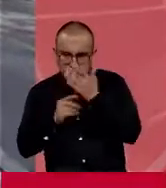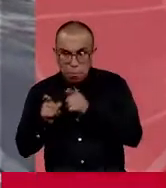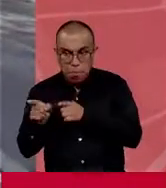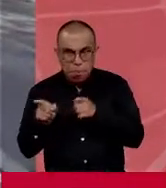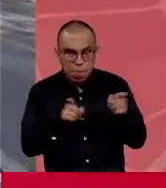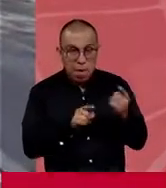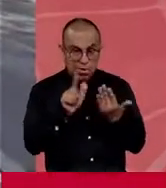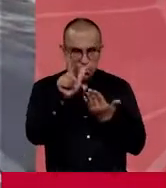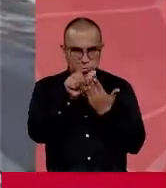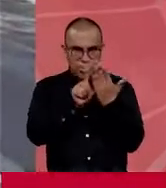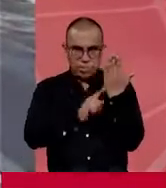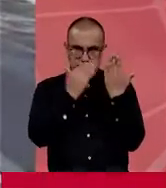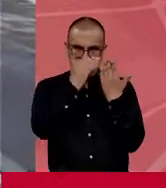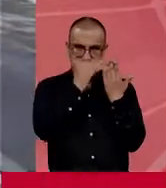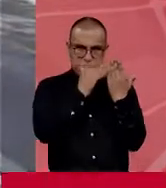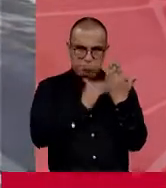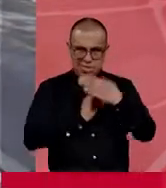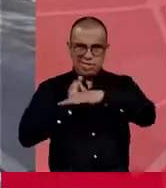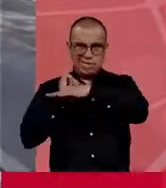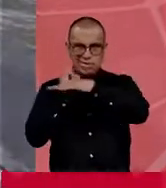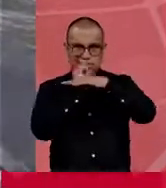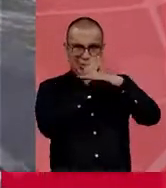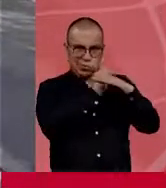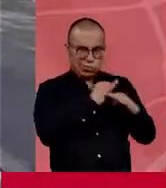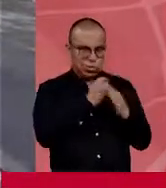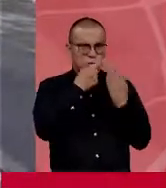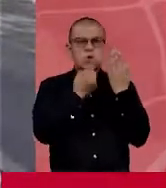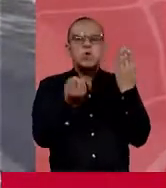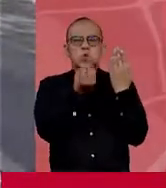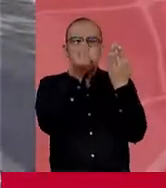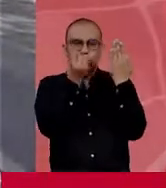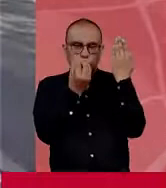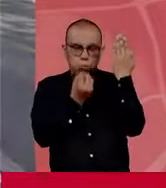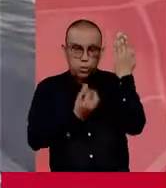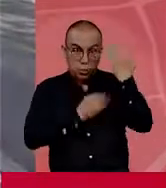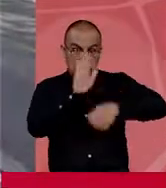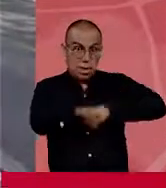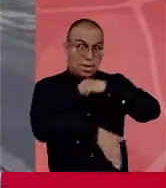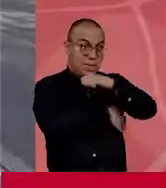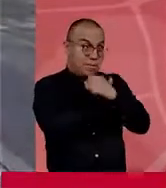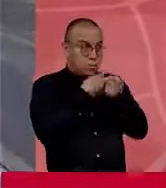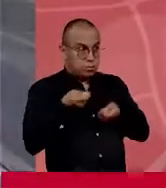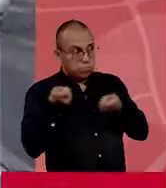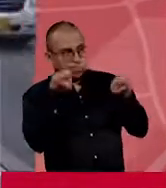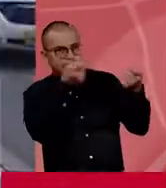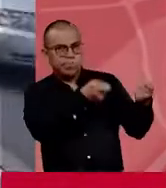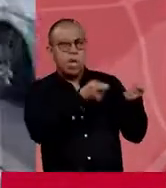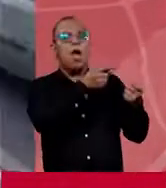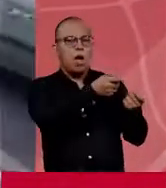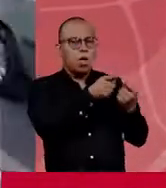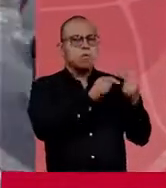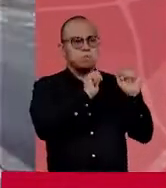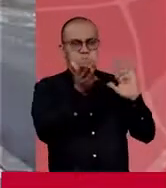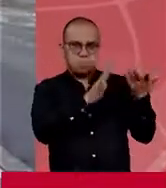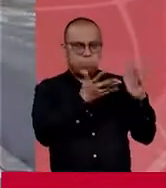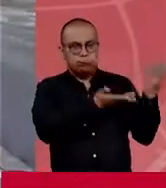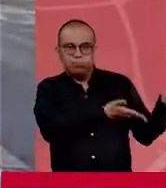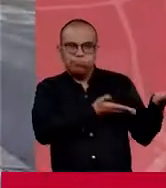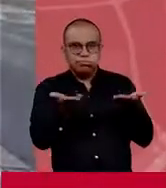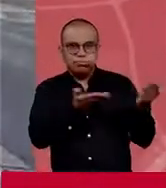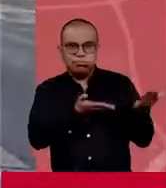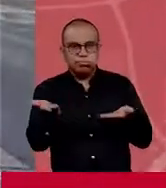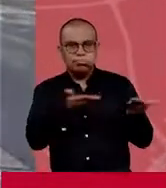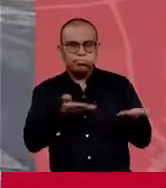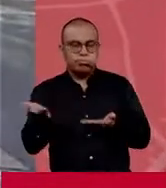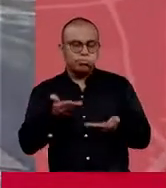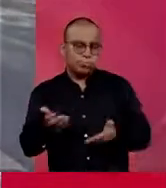Este listado de instituciones por número de ventiladores se le entrega al ministerio y con ellos, ellos programan a sus proveedores, los proveedores